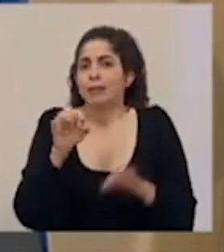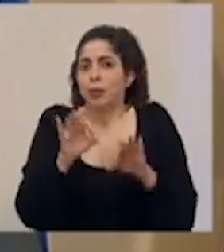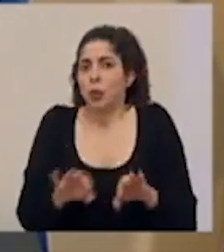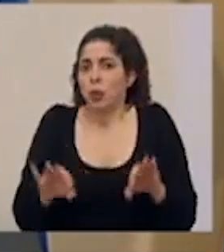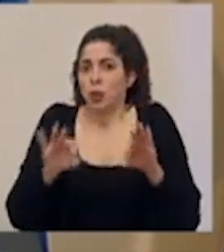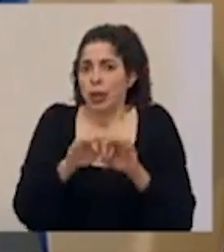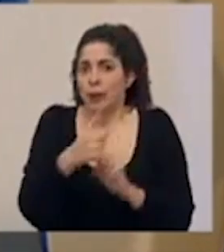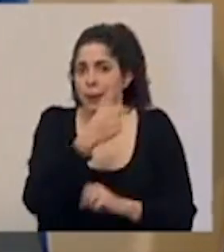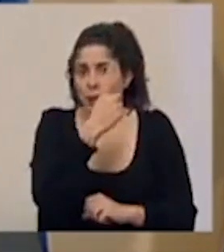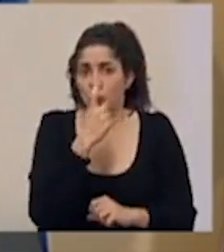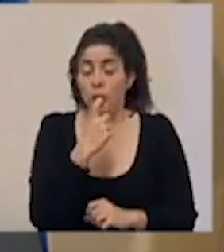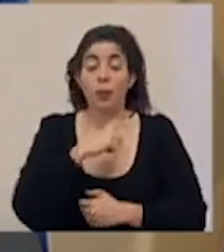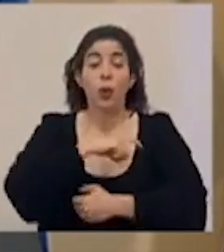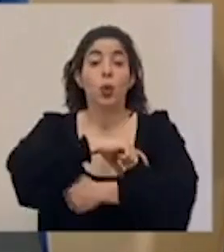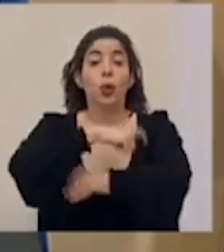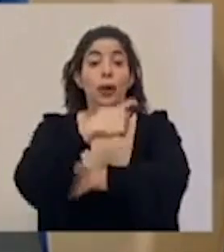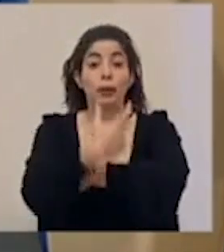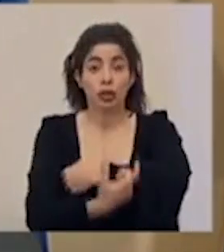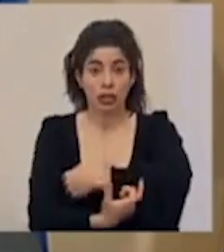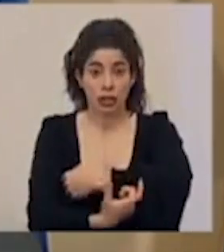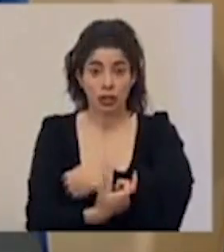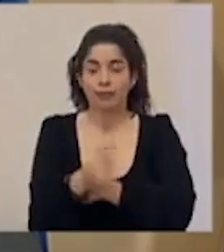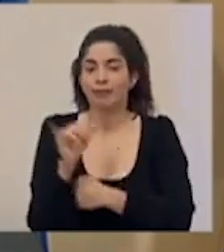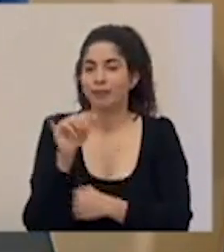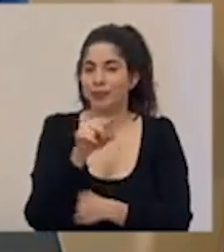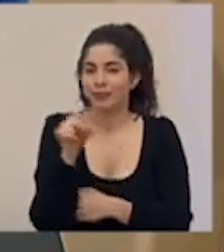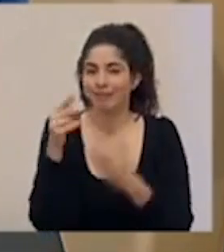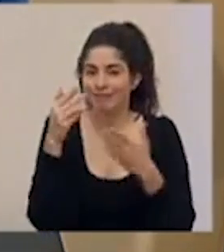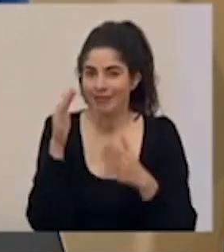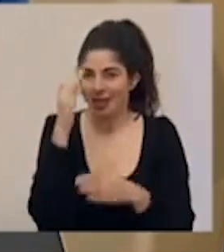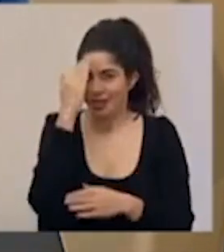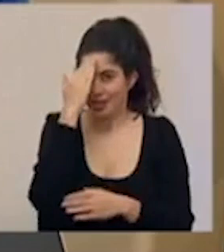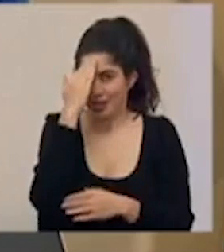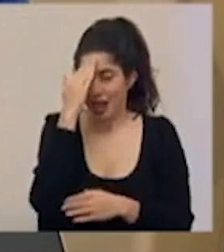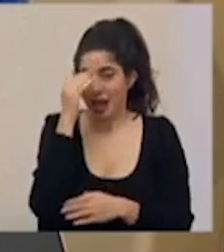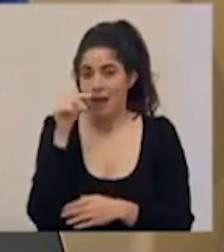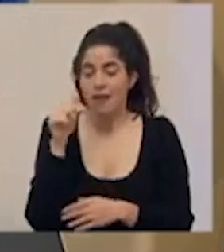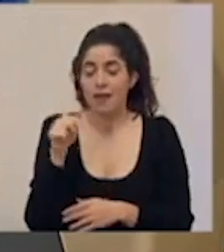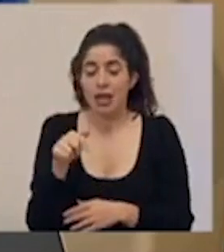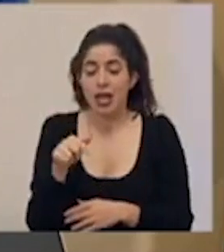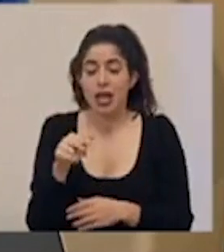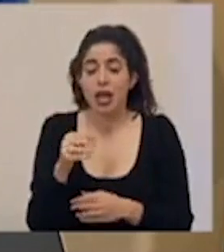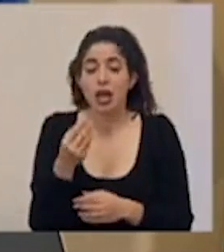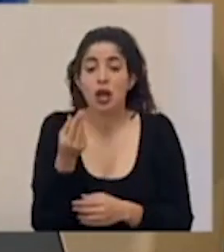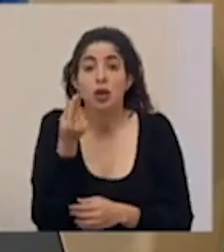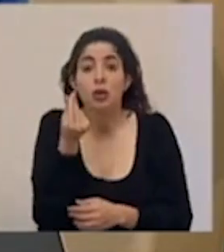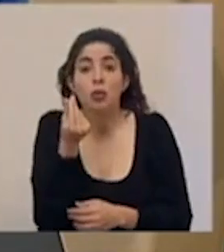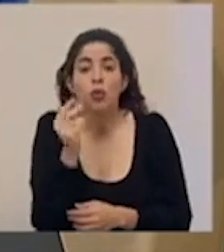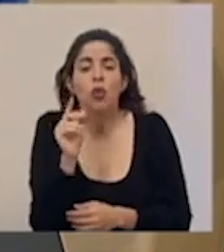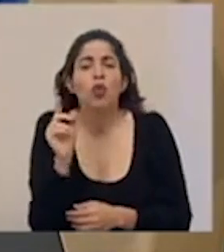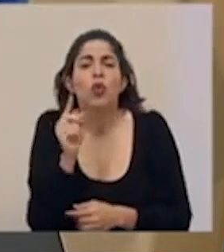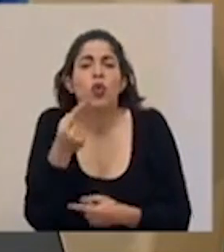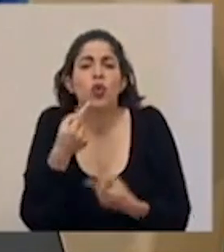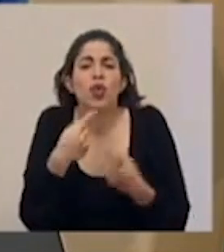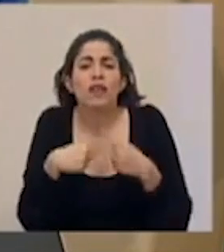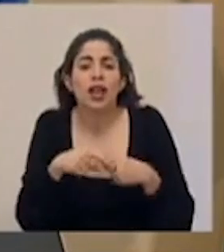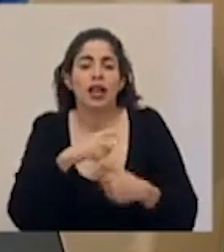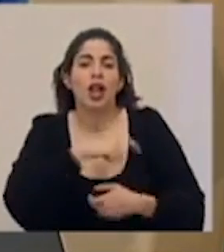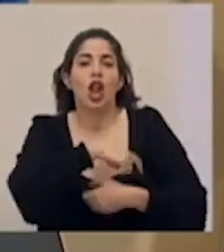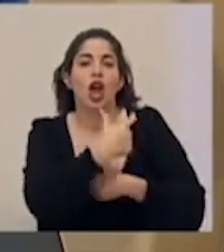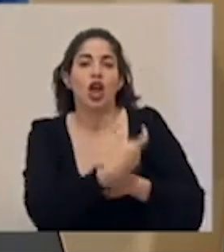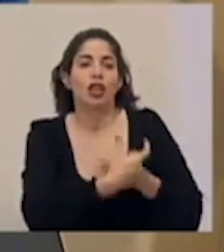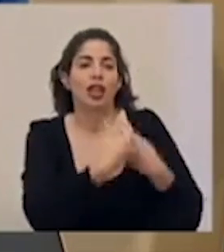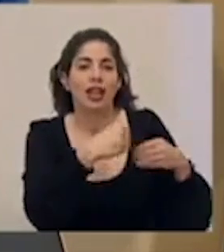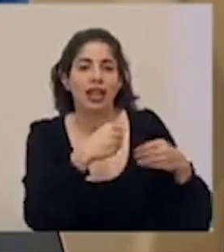importante la pregunta. La Junta de Protección Social, como ustedes saben, utiliza las utilidades generadas por los productos de